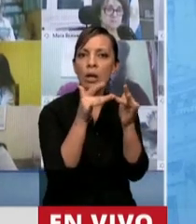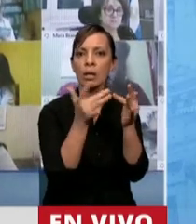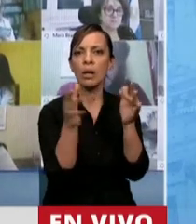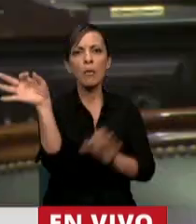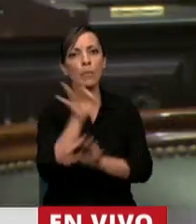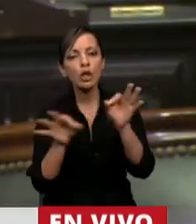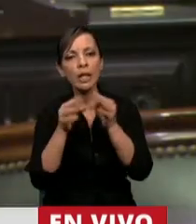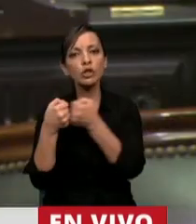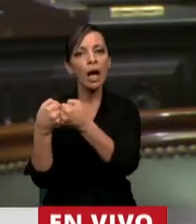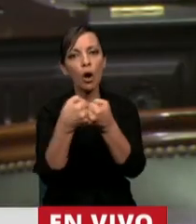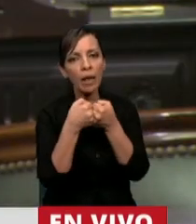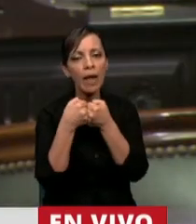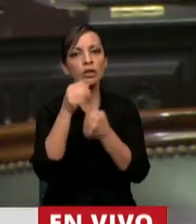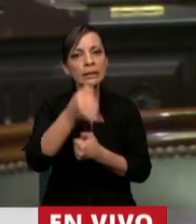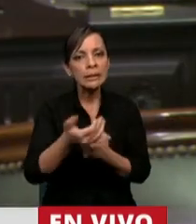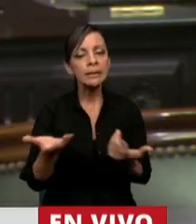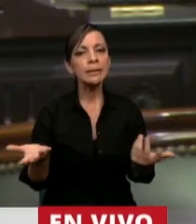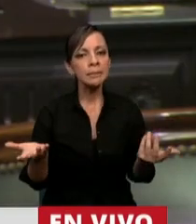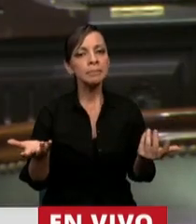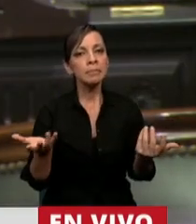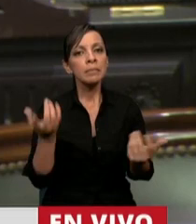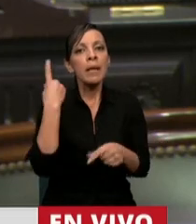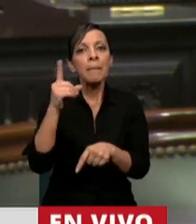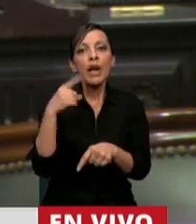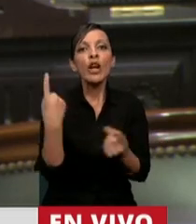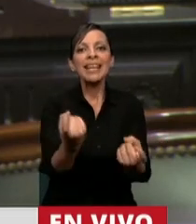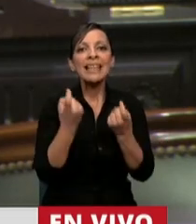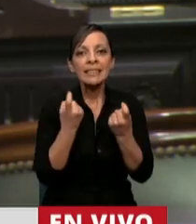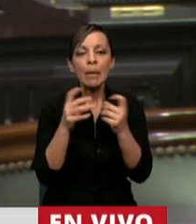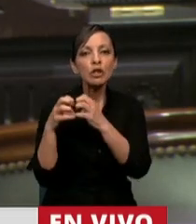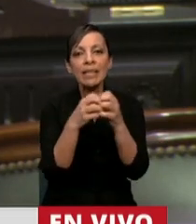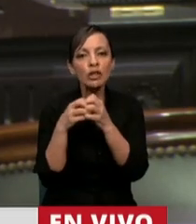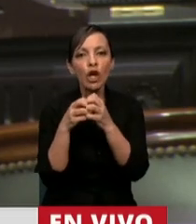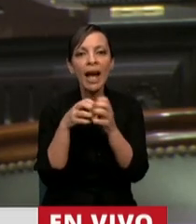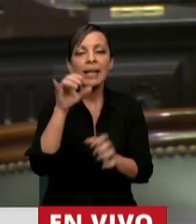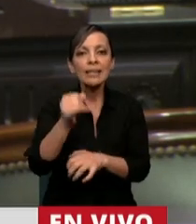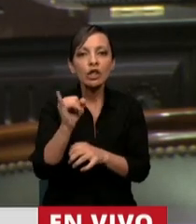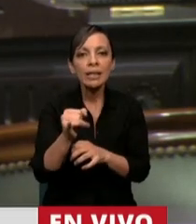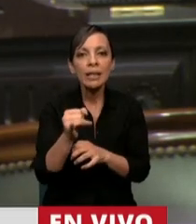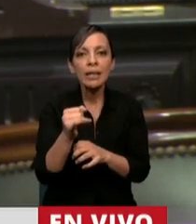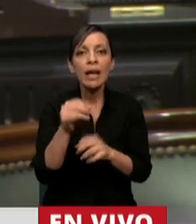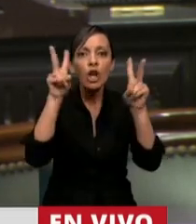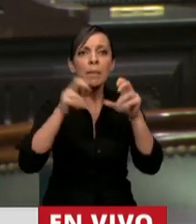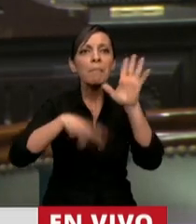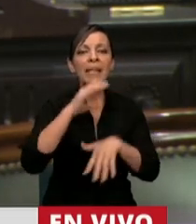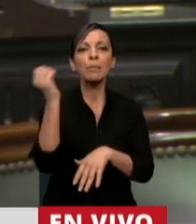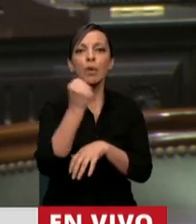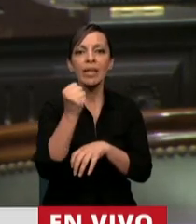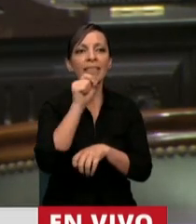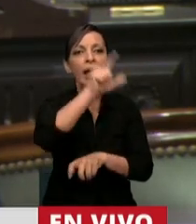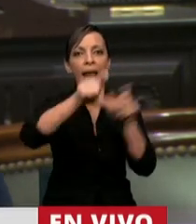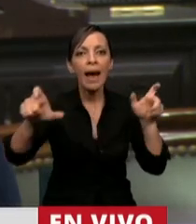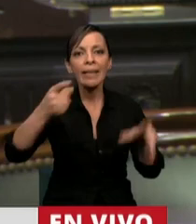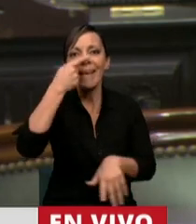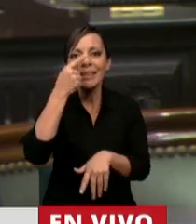proyectos acordados, señor Presidente. Pero nosotros necesitamos sesionar los grandes temas que le importan a la agenda de los